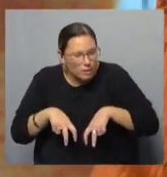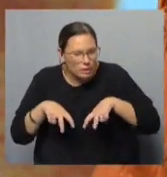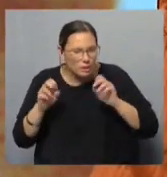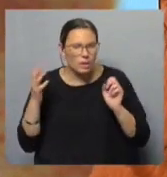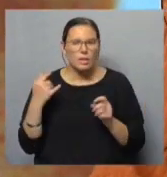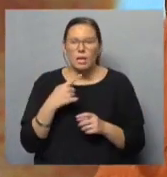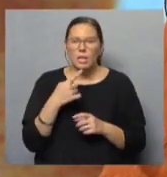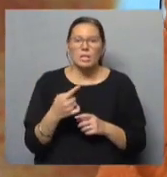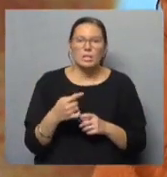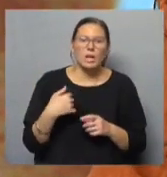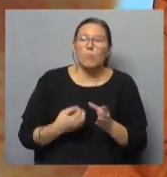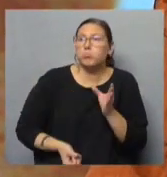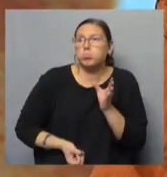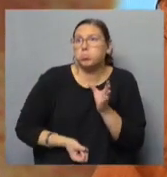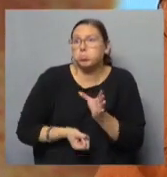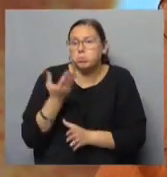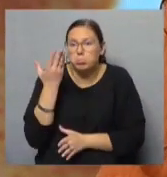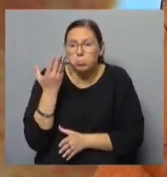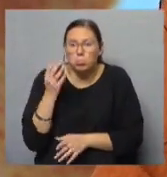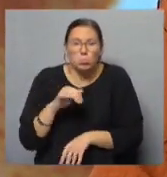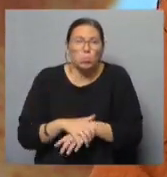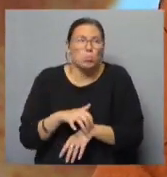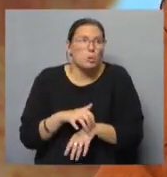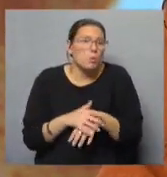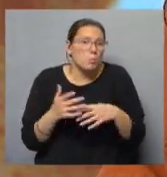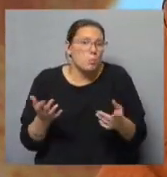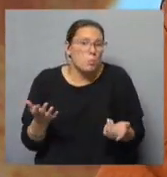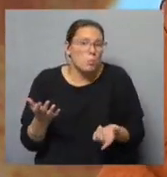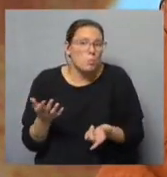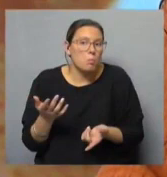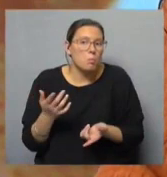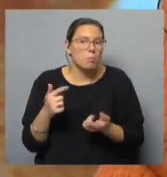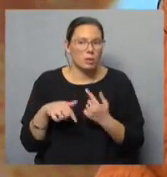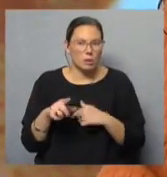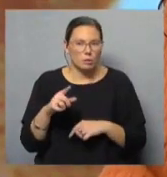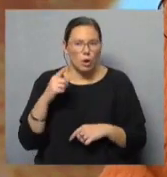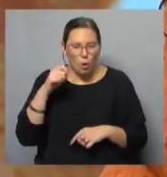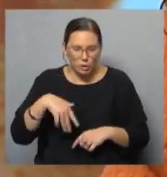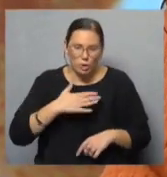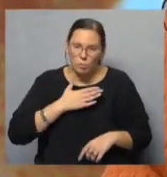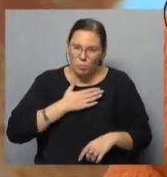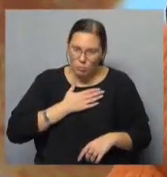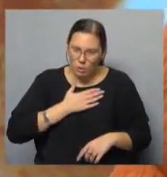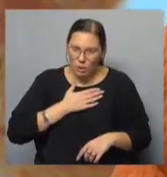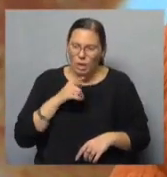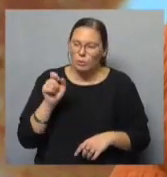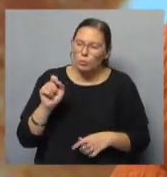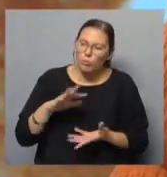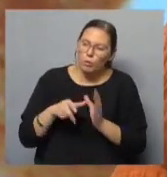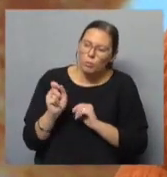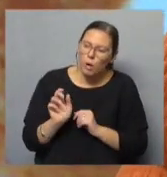ahora decías, bueno, lo que me nace o lo que me sale en el momento. Pero hay como, esto es una apreciación propia, hay como en tu estilo